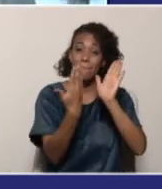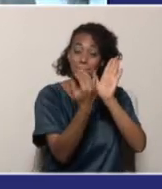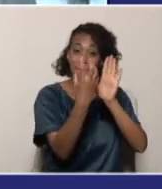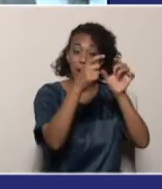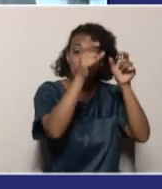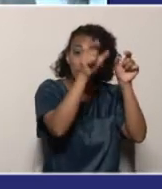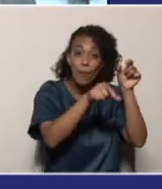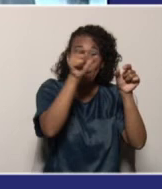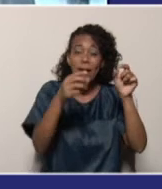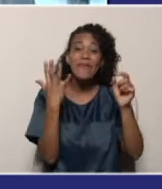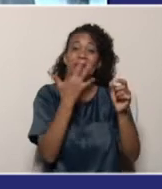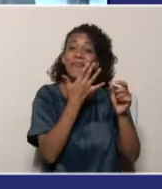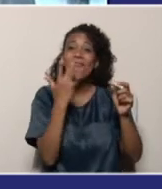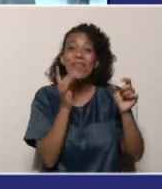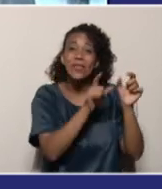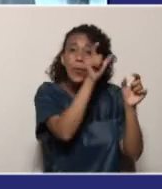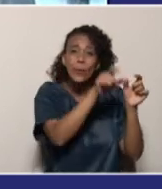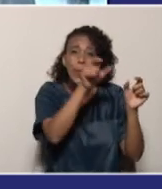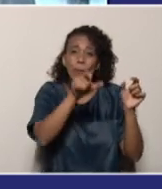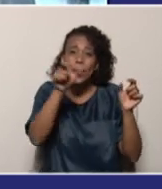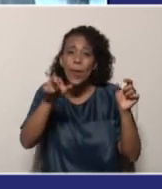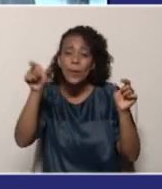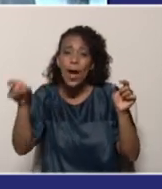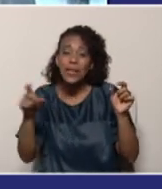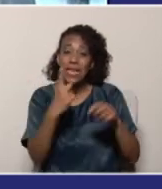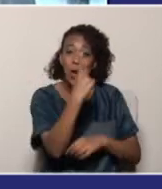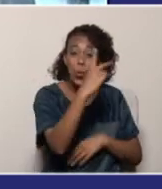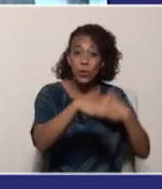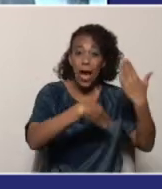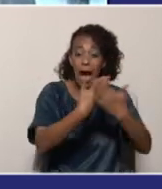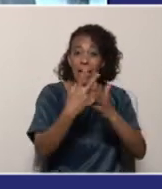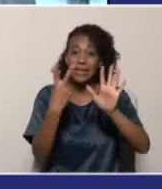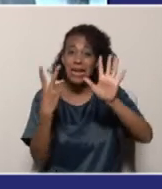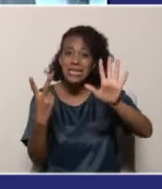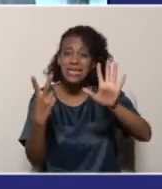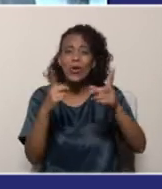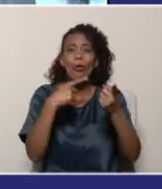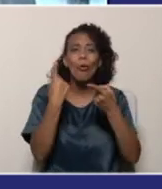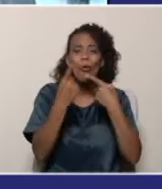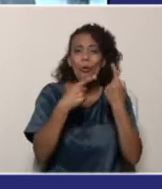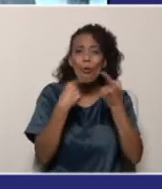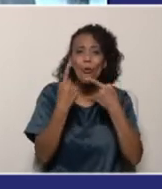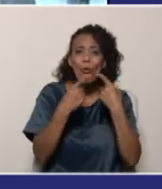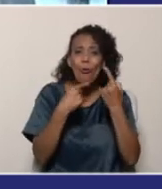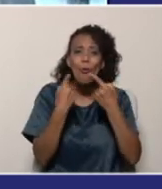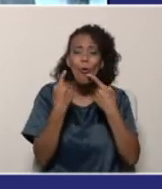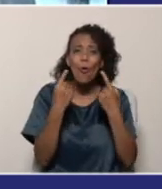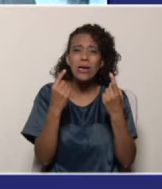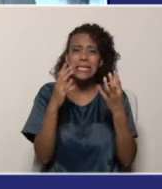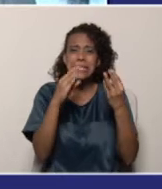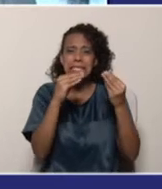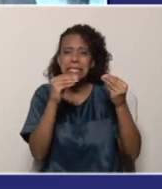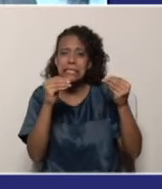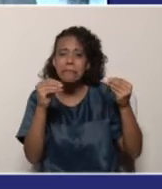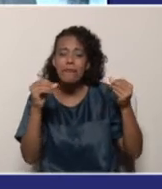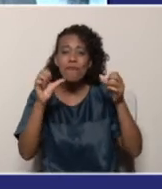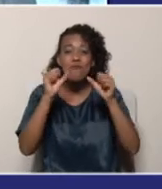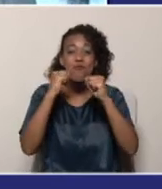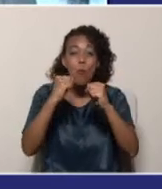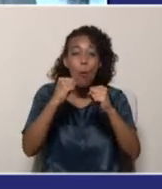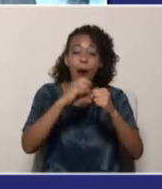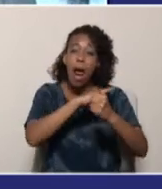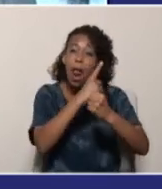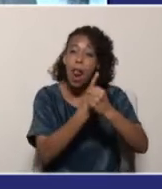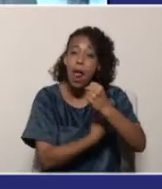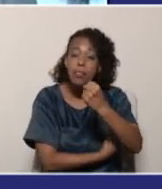universal que, como les dije anteriormente, del 1 al 7 va de los colores ácidos, que son de